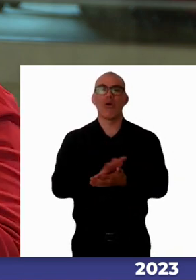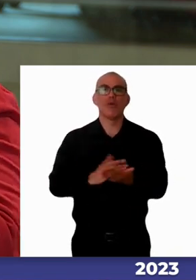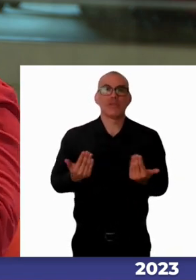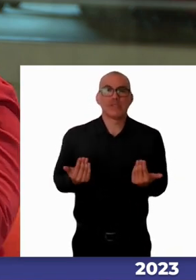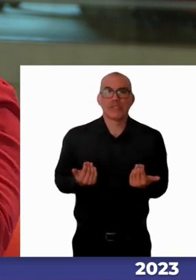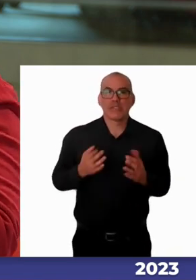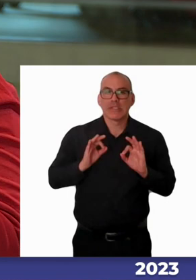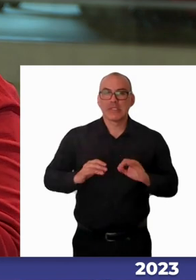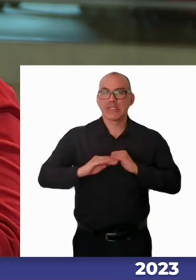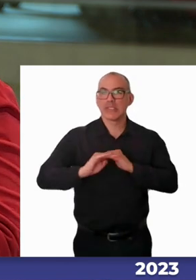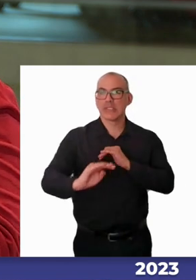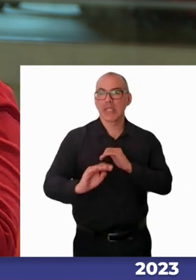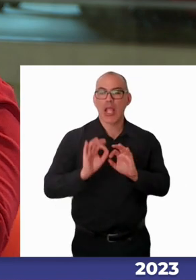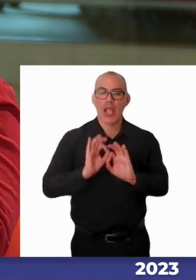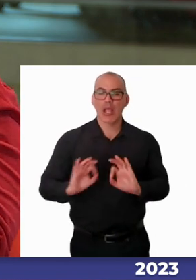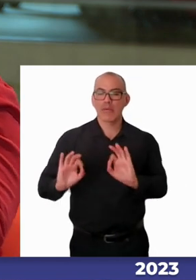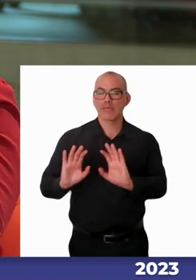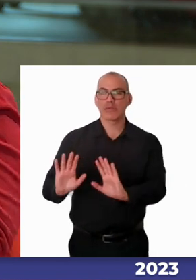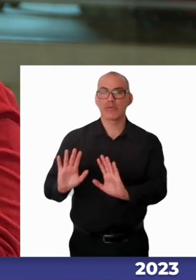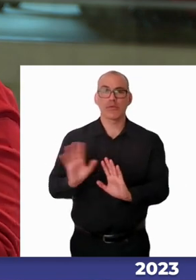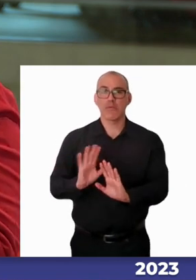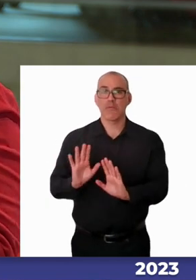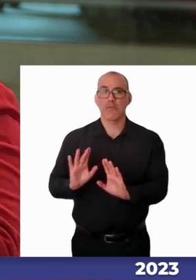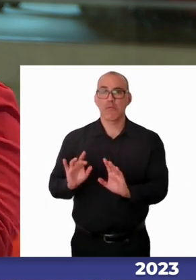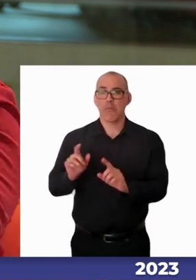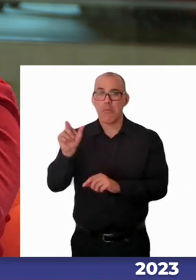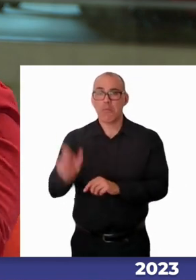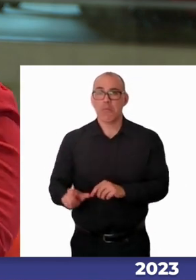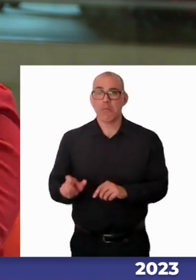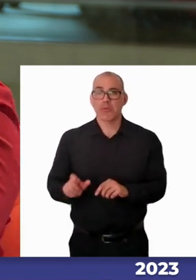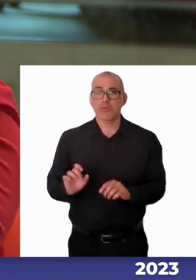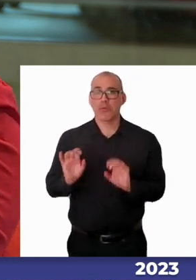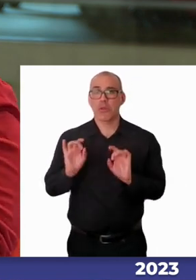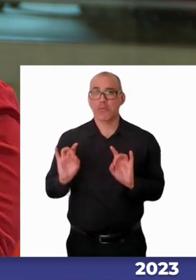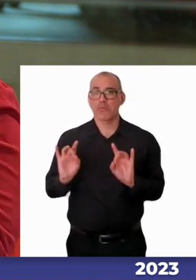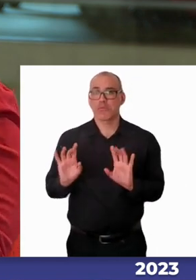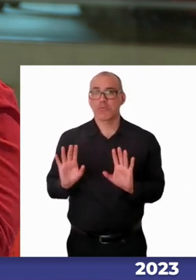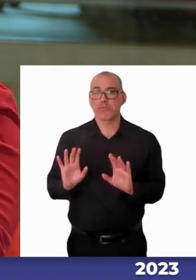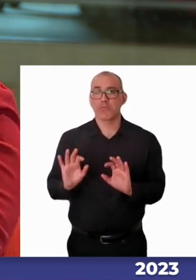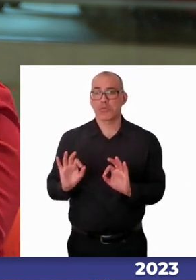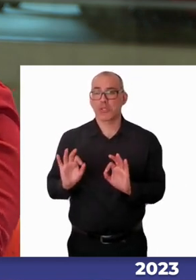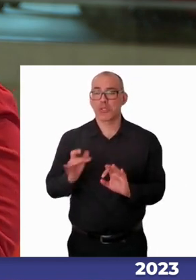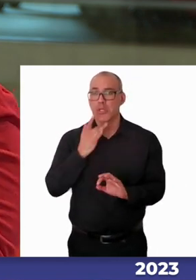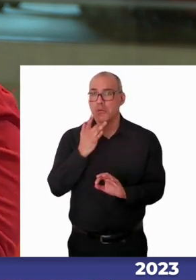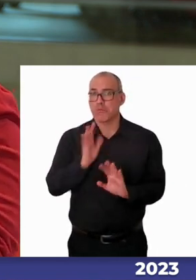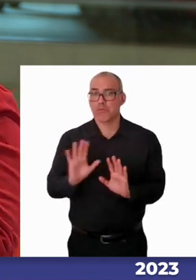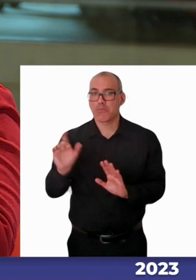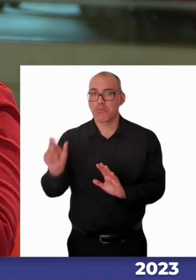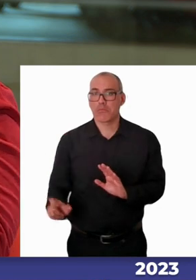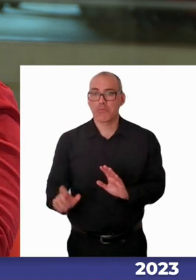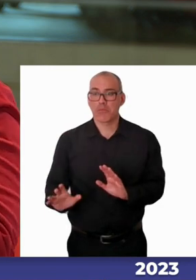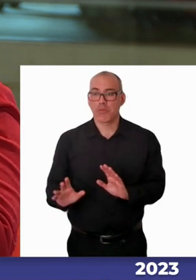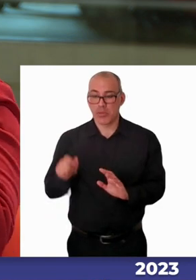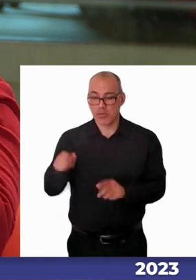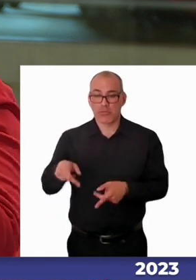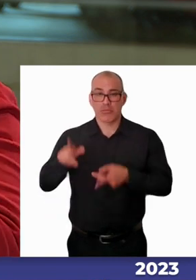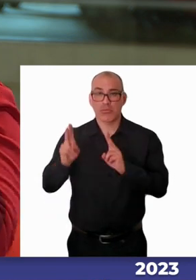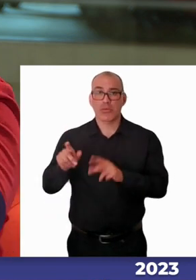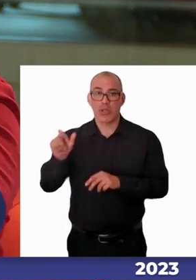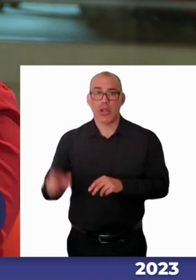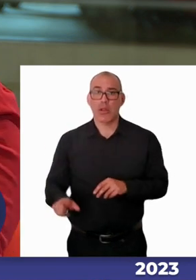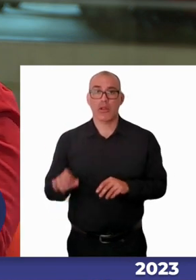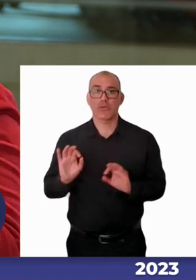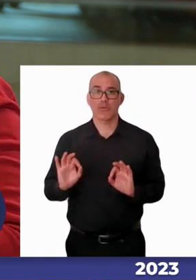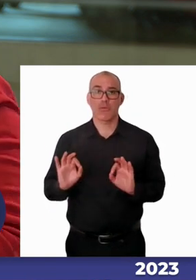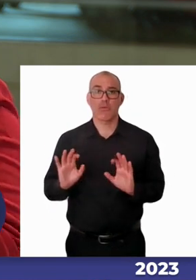especial al contrario es una persona simplemente sigue siendo el sujeto sujeto de derecho que adquiere una situación